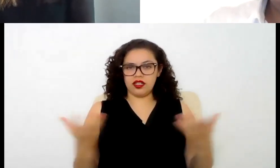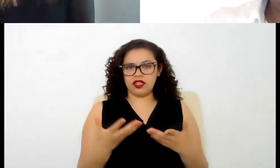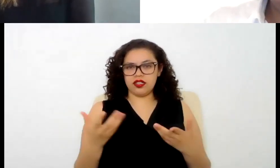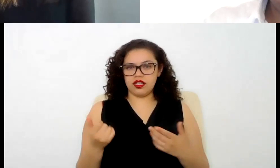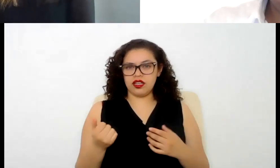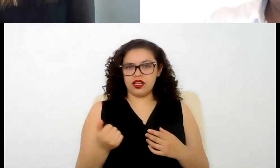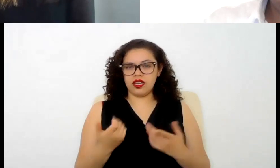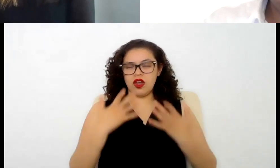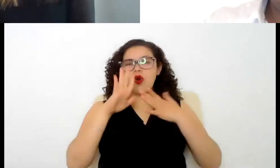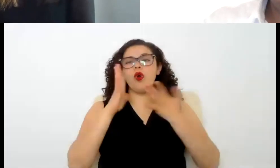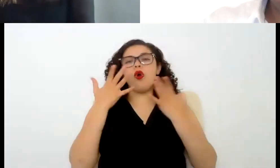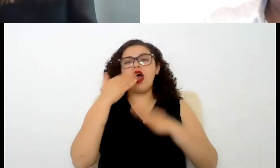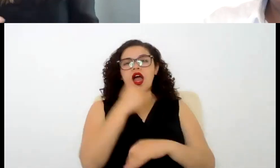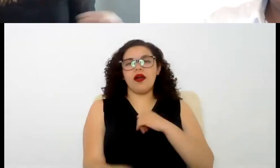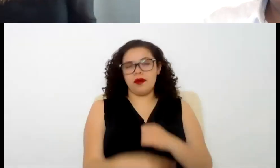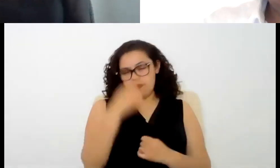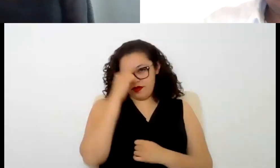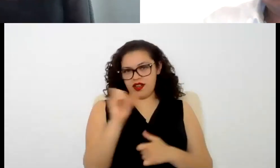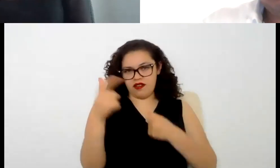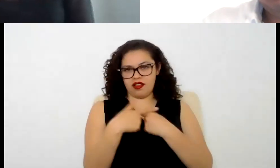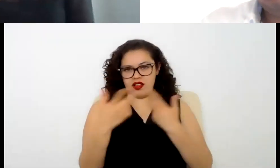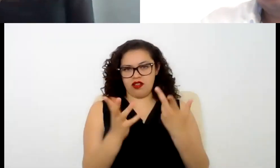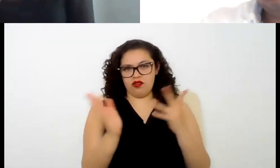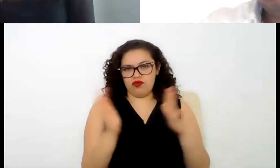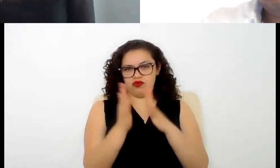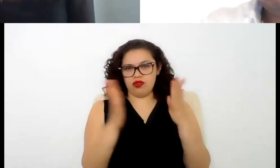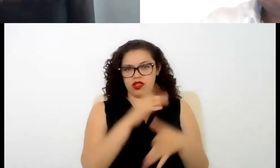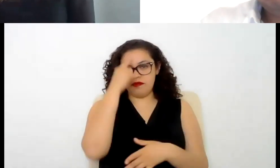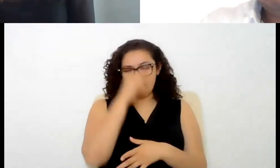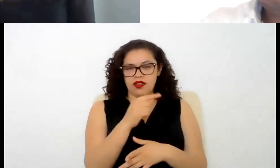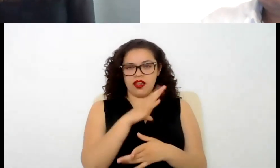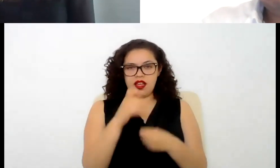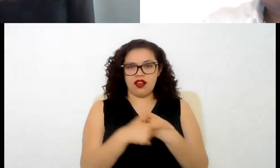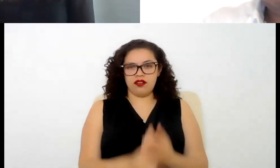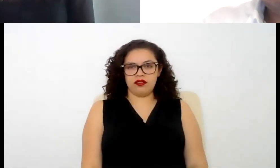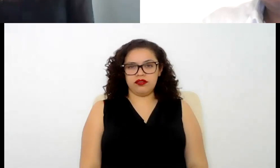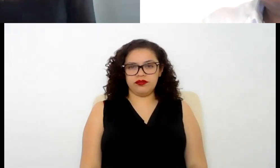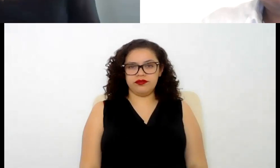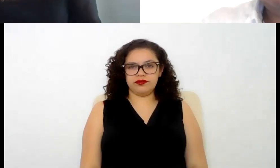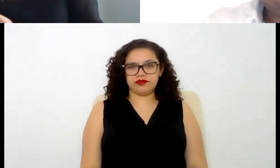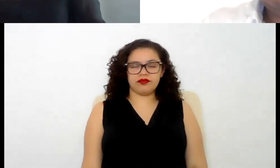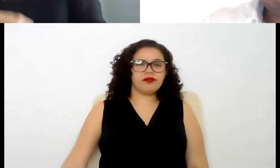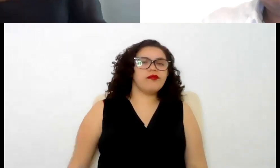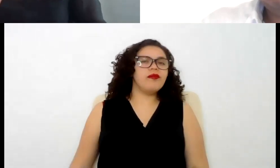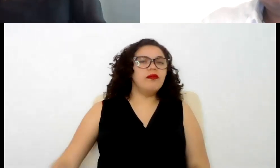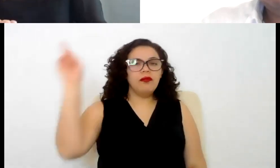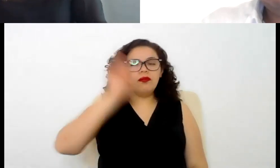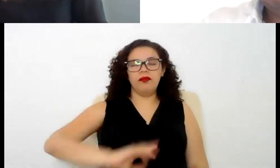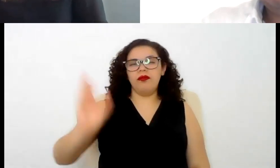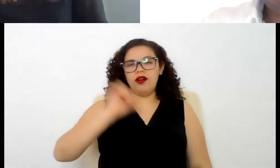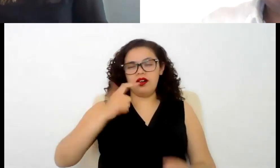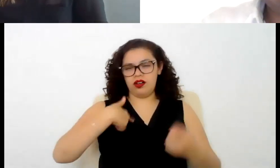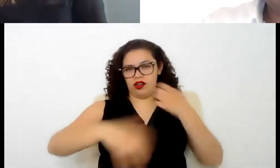con alguna obra determinada entonces en teoría pues esa obra para la cual yo